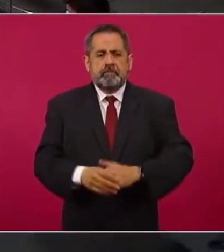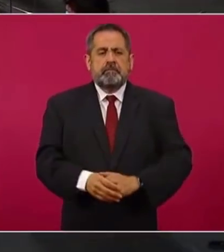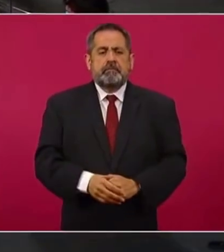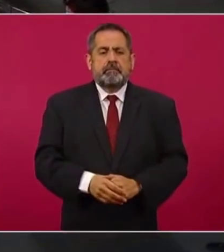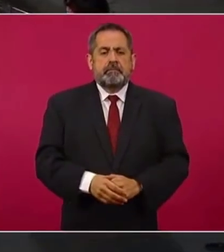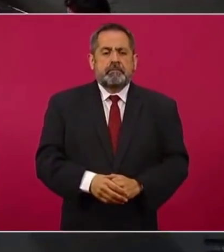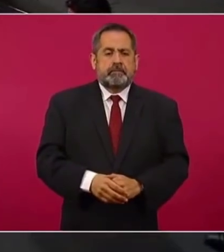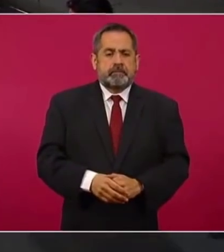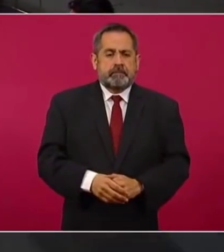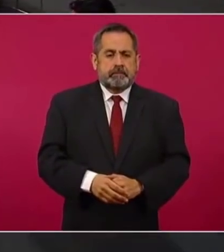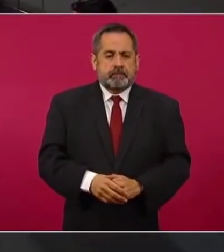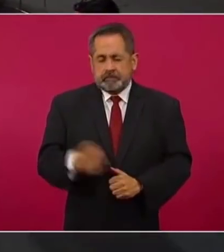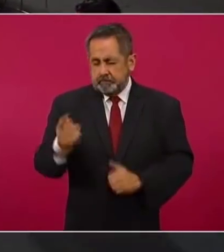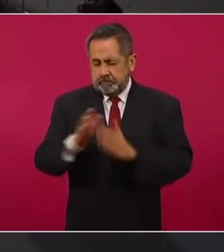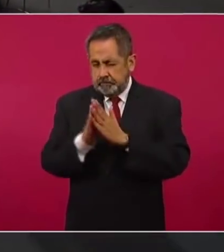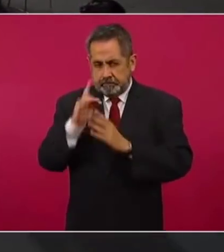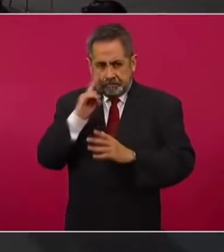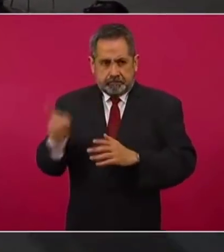De favor, Jesús.